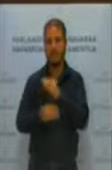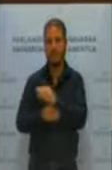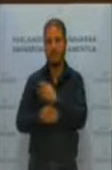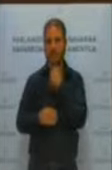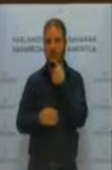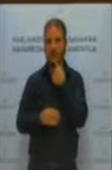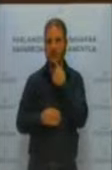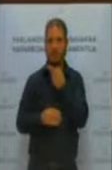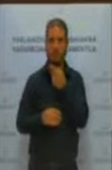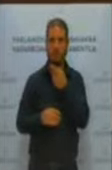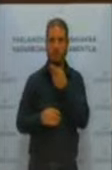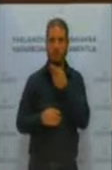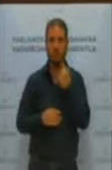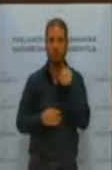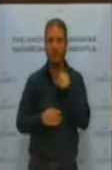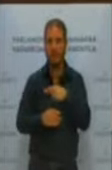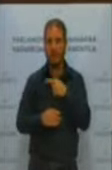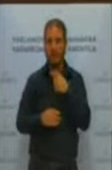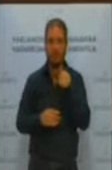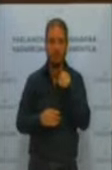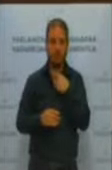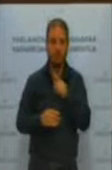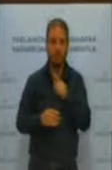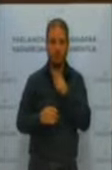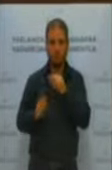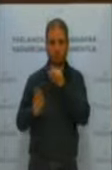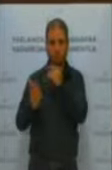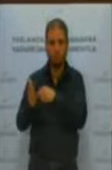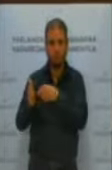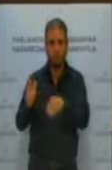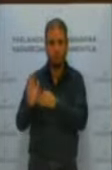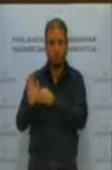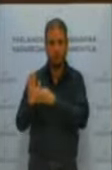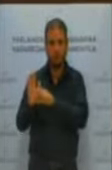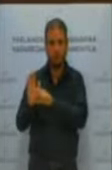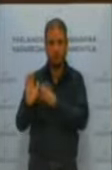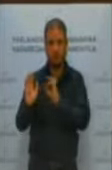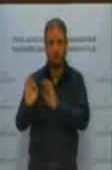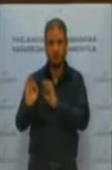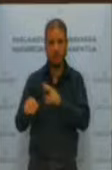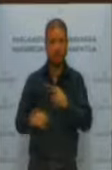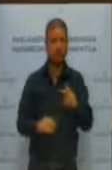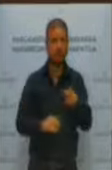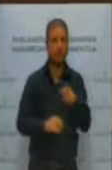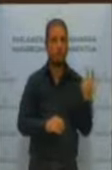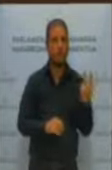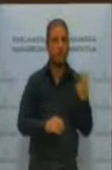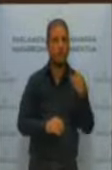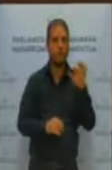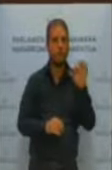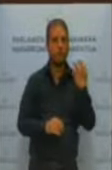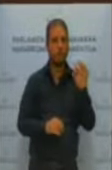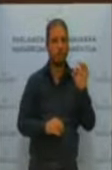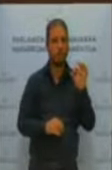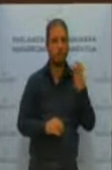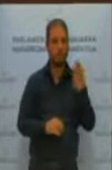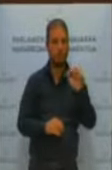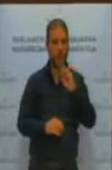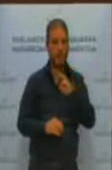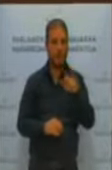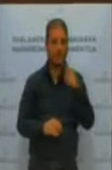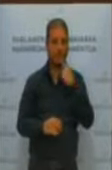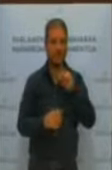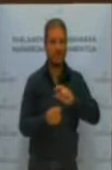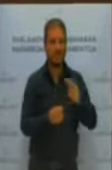pérdida, bueno, eso es una prima que lleva el contrato. Y el swap sí que es una operación un poco más, una permuta financiera, un intercambio de flujos, tiene una